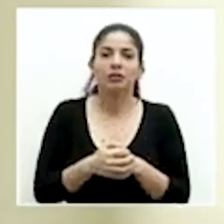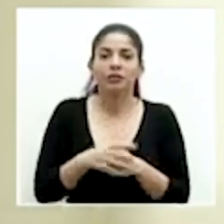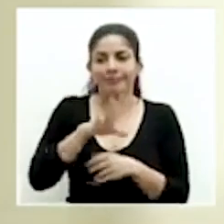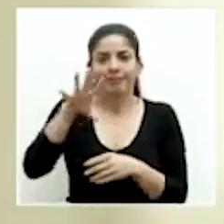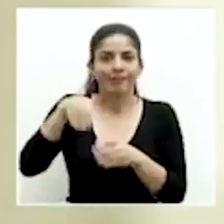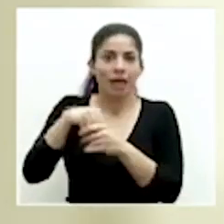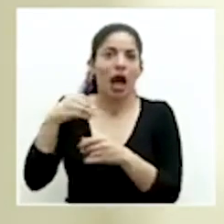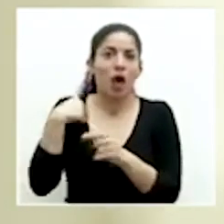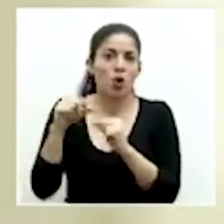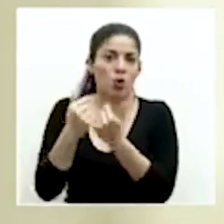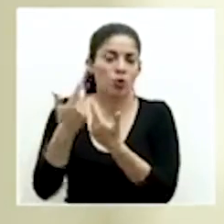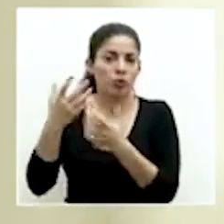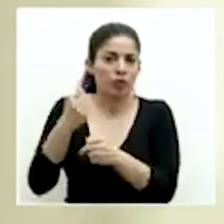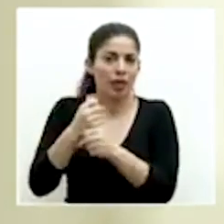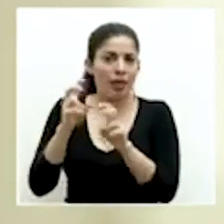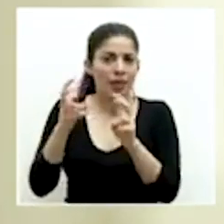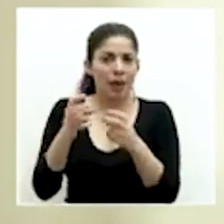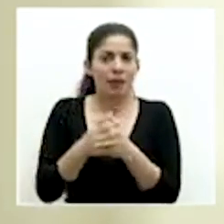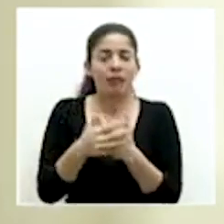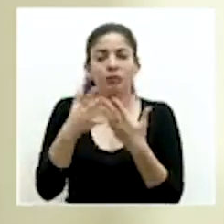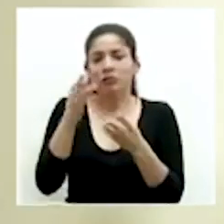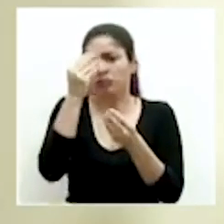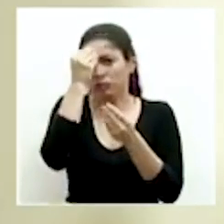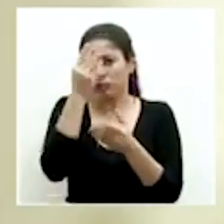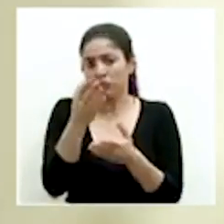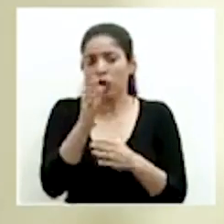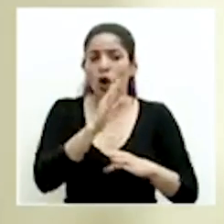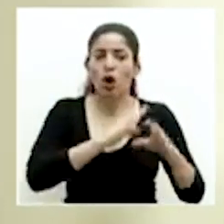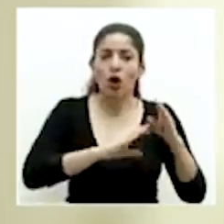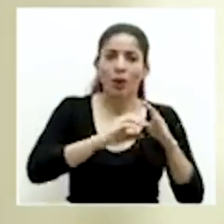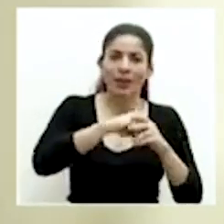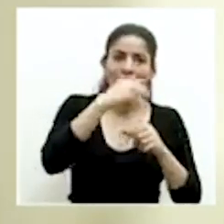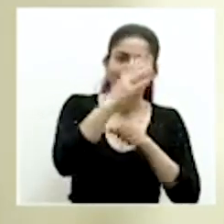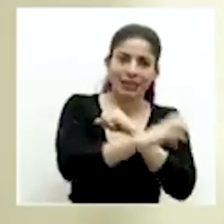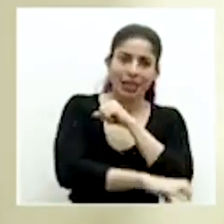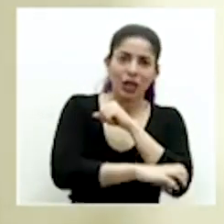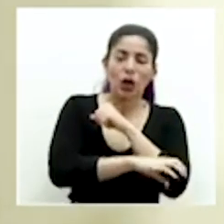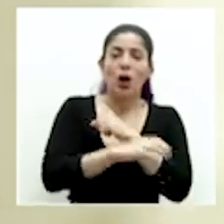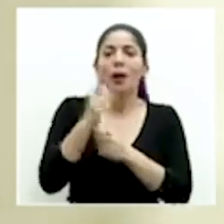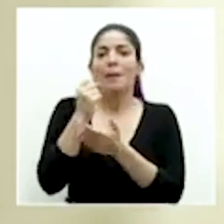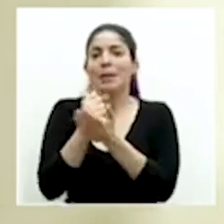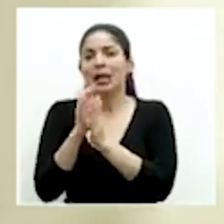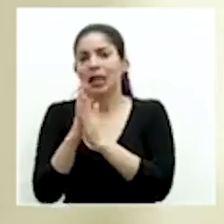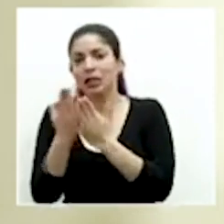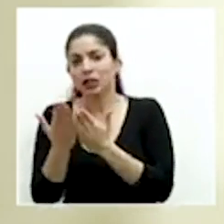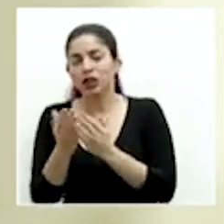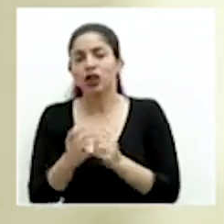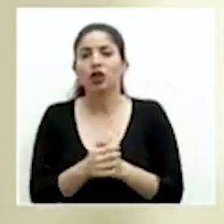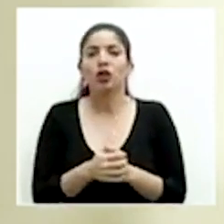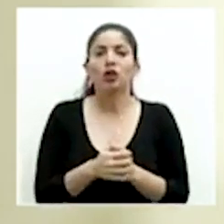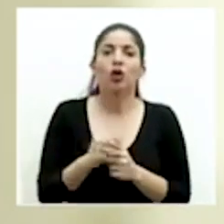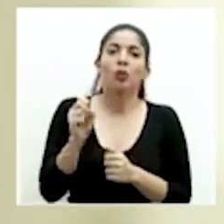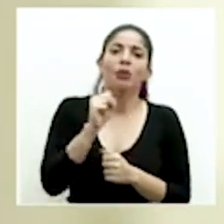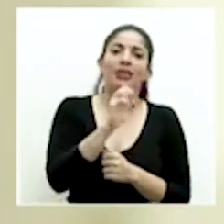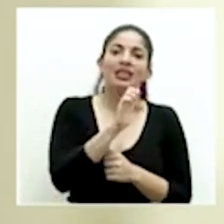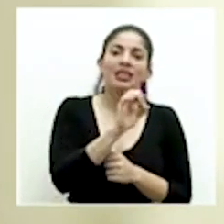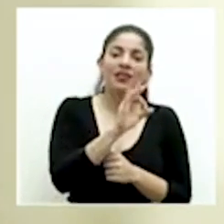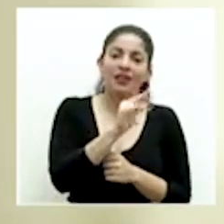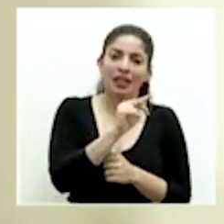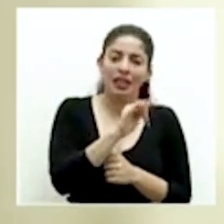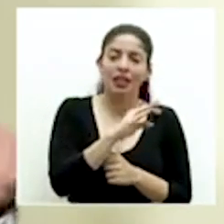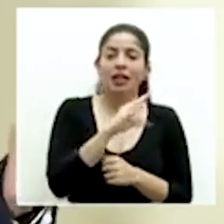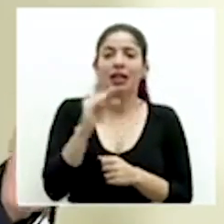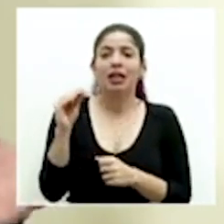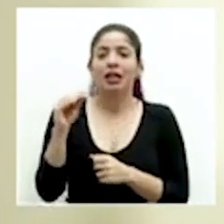y hay un grupo que ha estado trabajando el tema ya lo hemos indicado tanto de comercio exterior como de migración como de Cepito como de